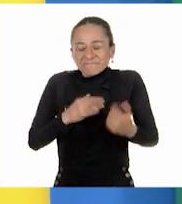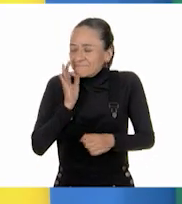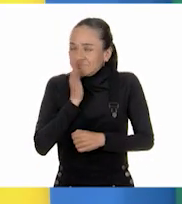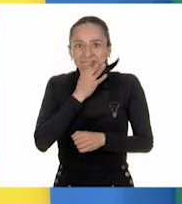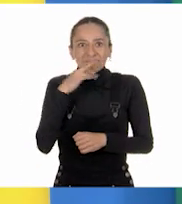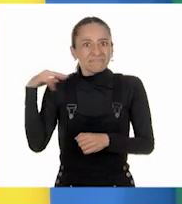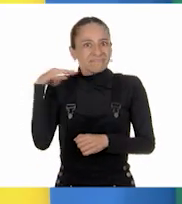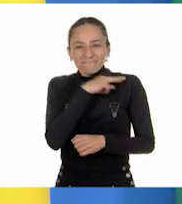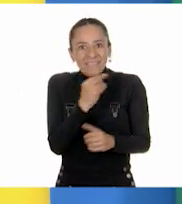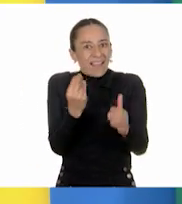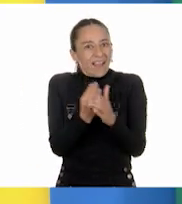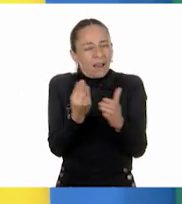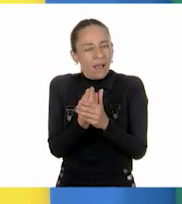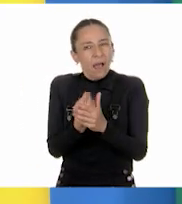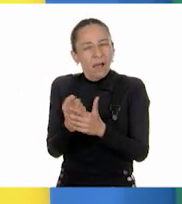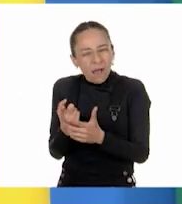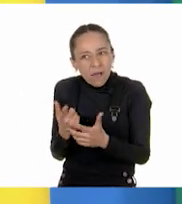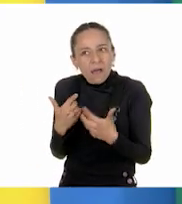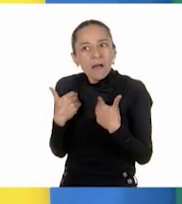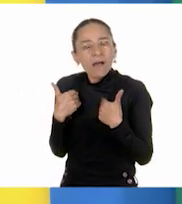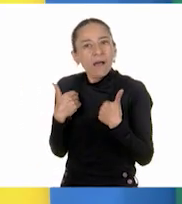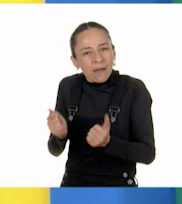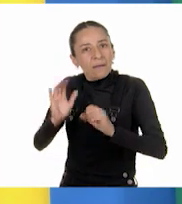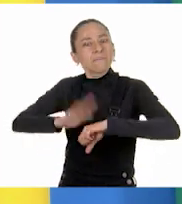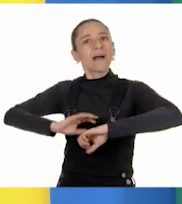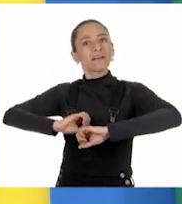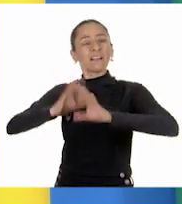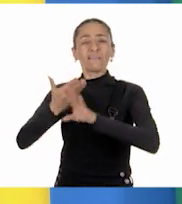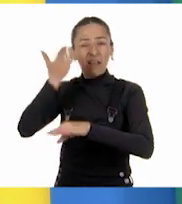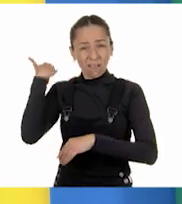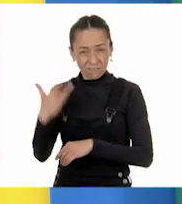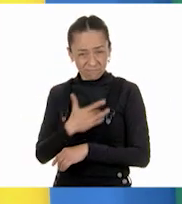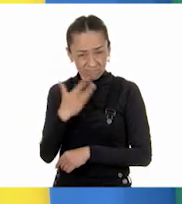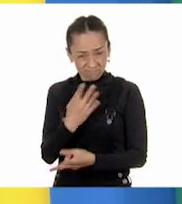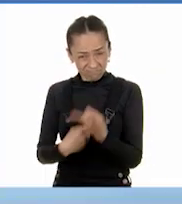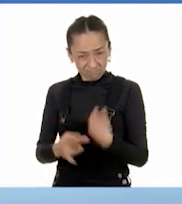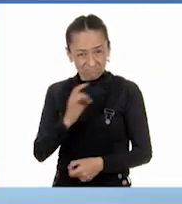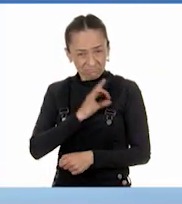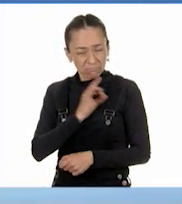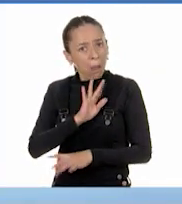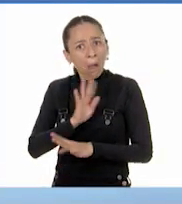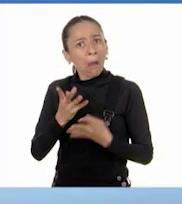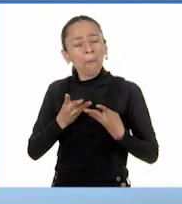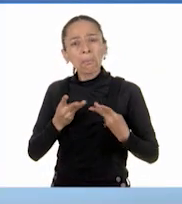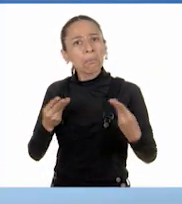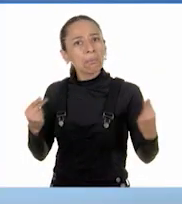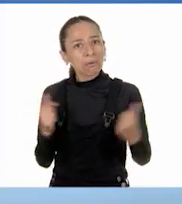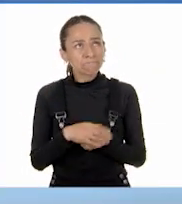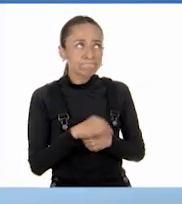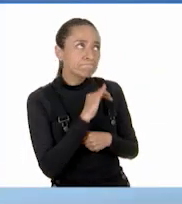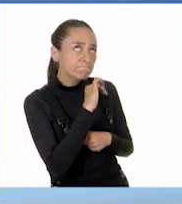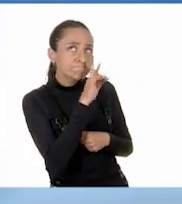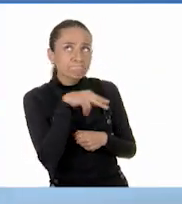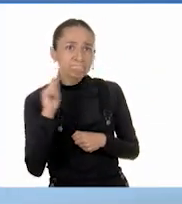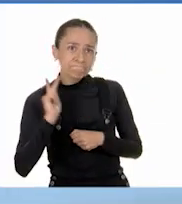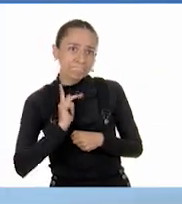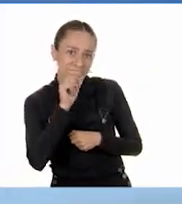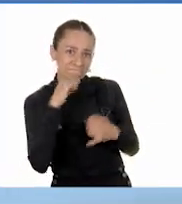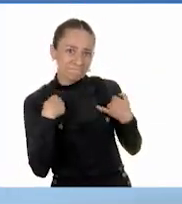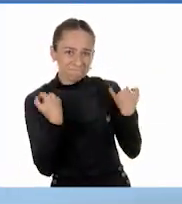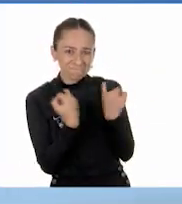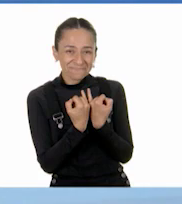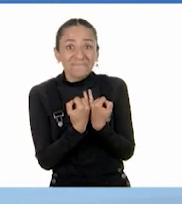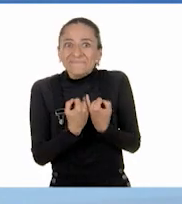muy bien y superé un poco el miedo que le tenía a las fracciones. Sí, yo también lo superé un poco. Lo hicimos excelente,